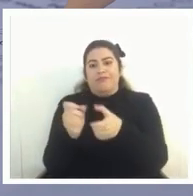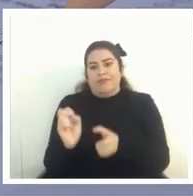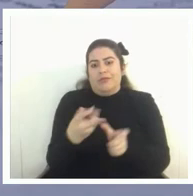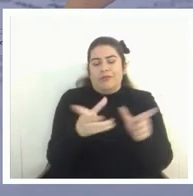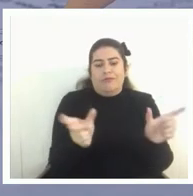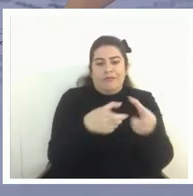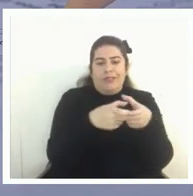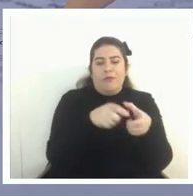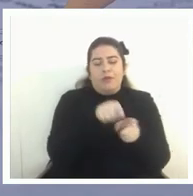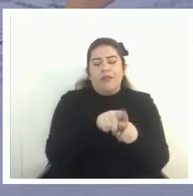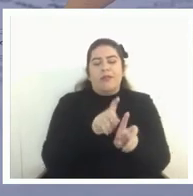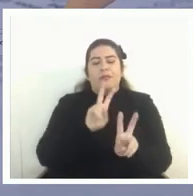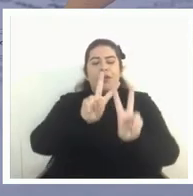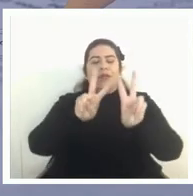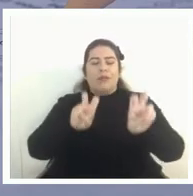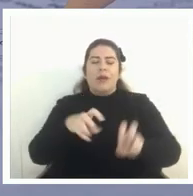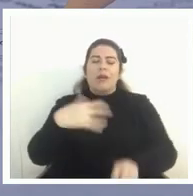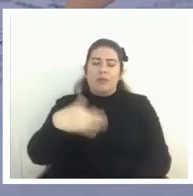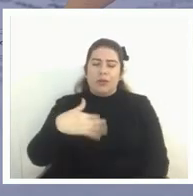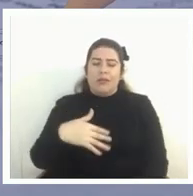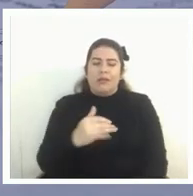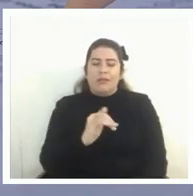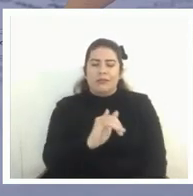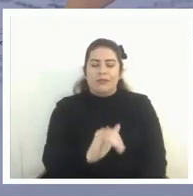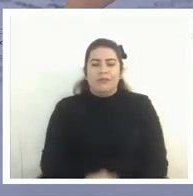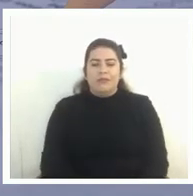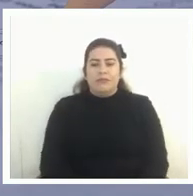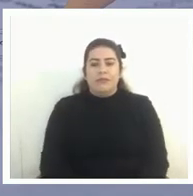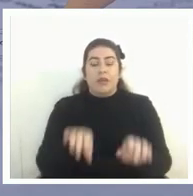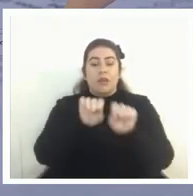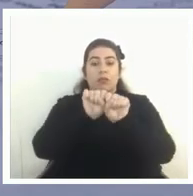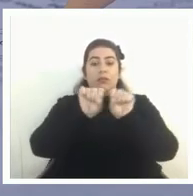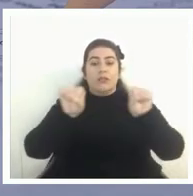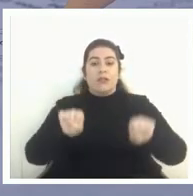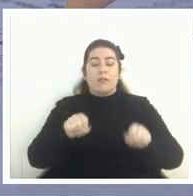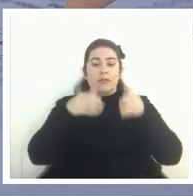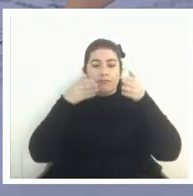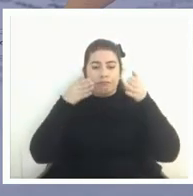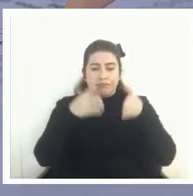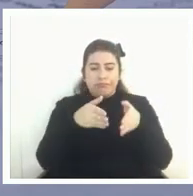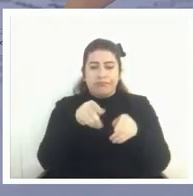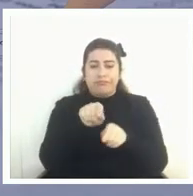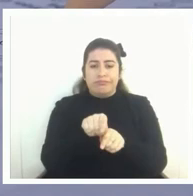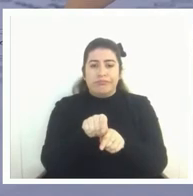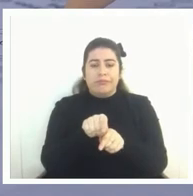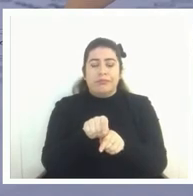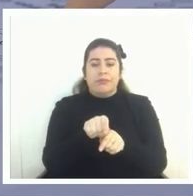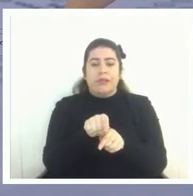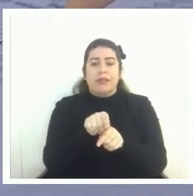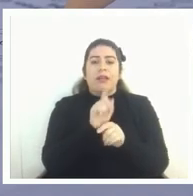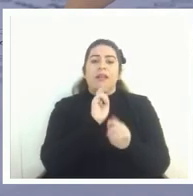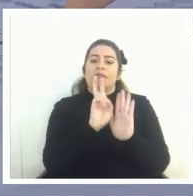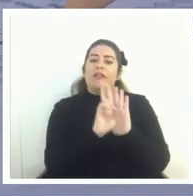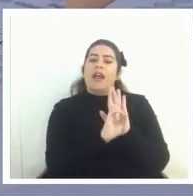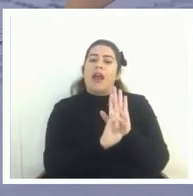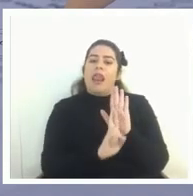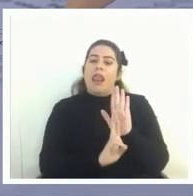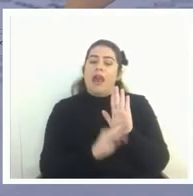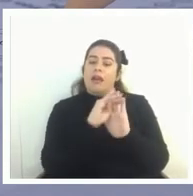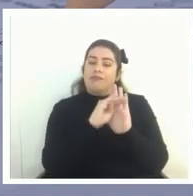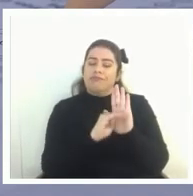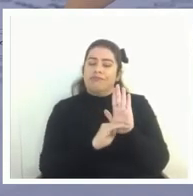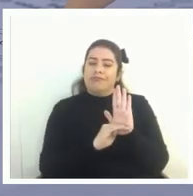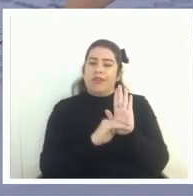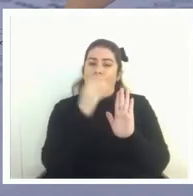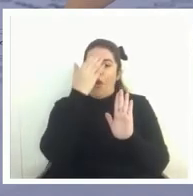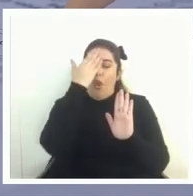delicados la usamos bueno tenemos un sistema centralizado donde que tiene reglas comunes y es